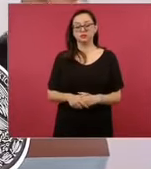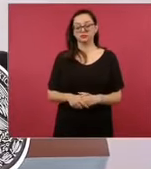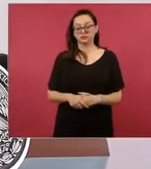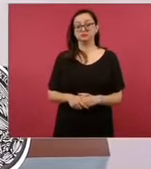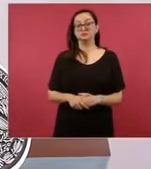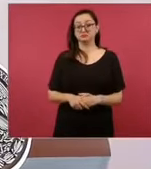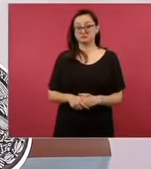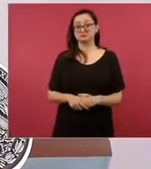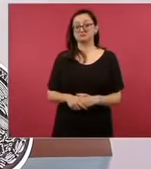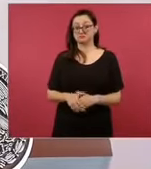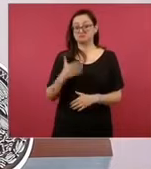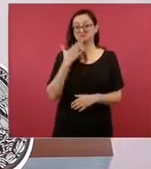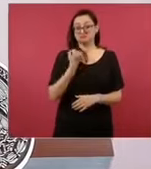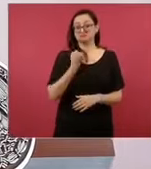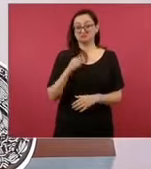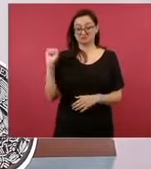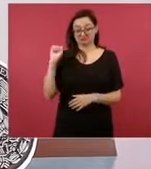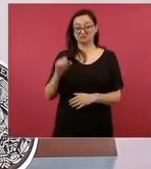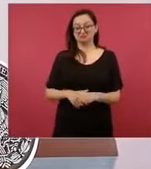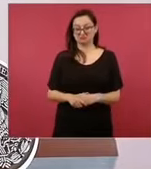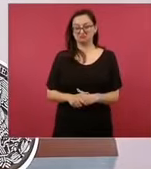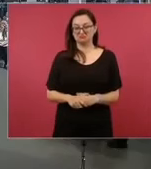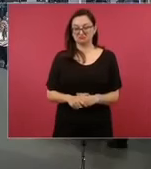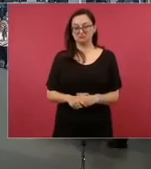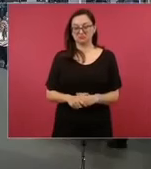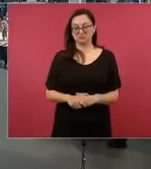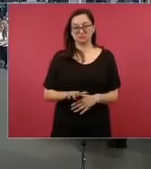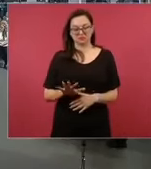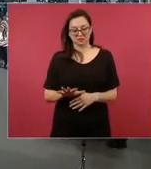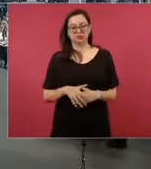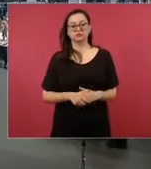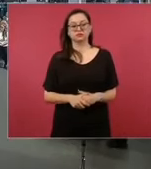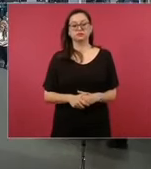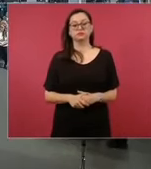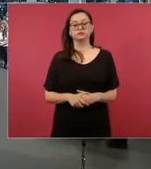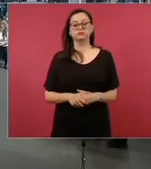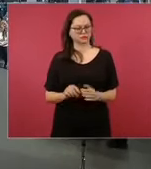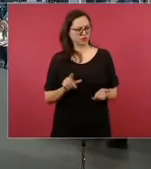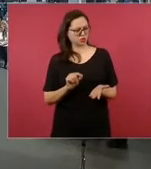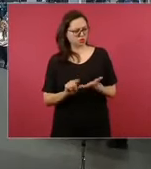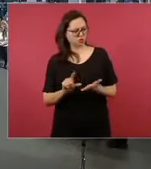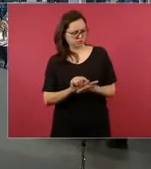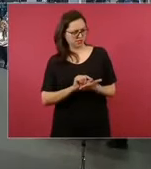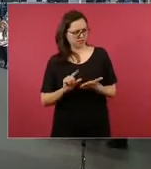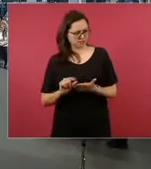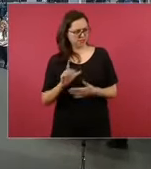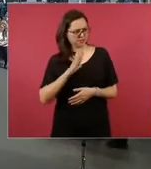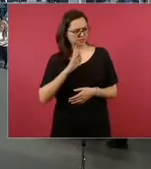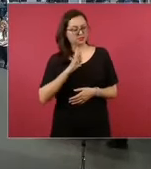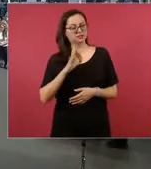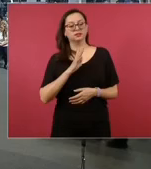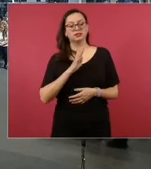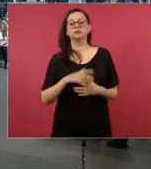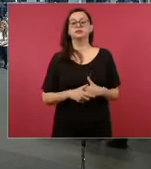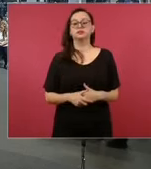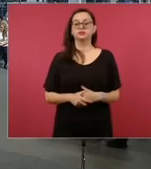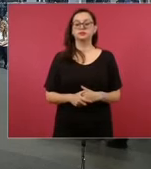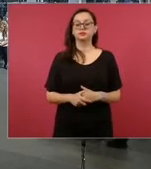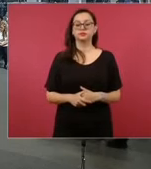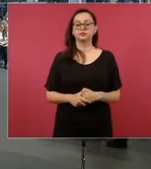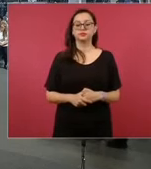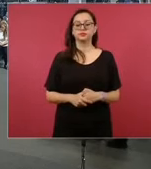buenísimo, una encuestadora, a ver, pon el Twitter de Pedro Miguel, que se la pasó